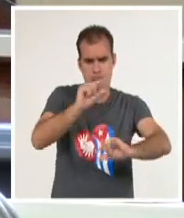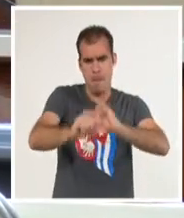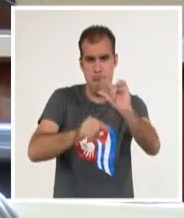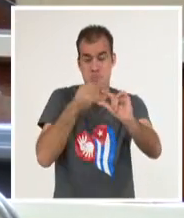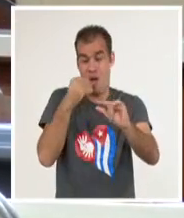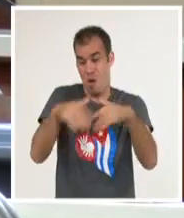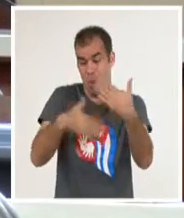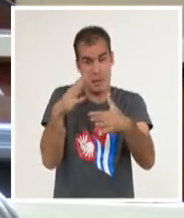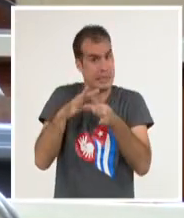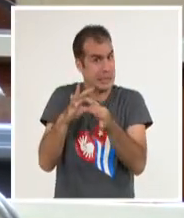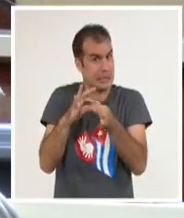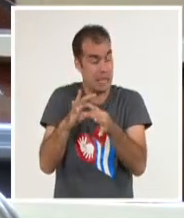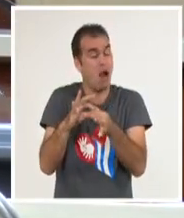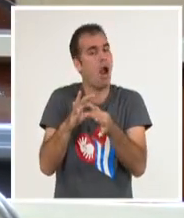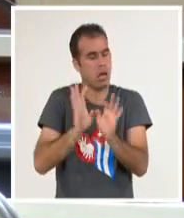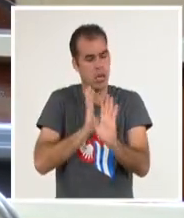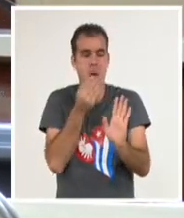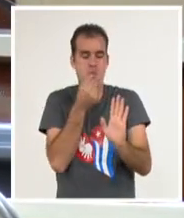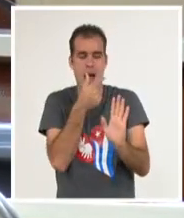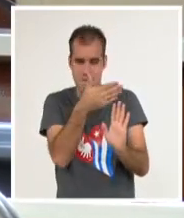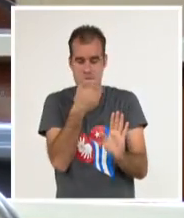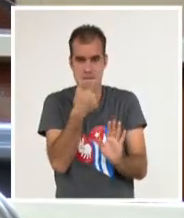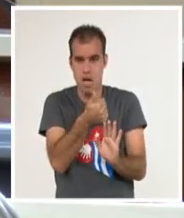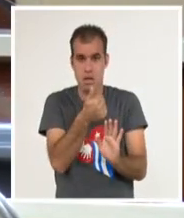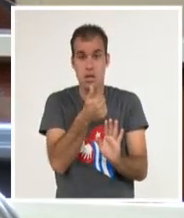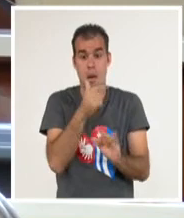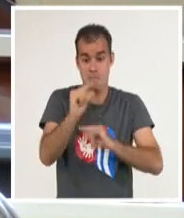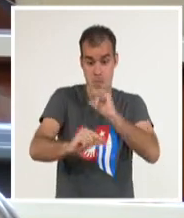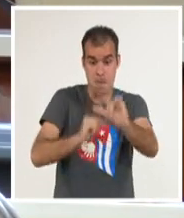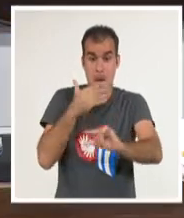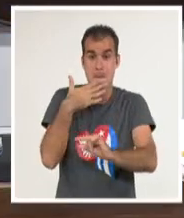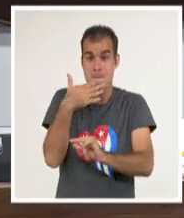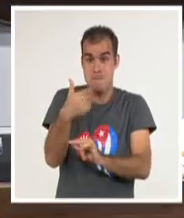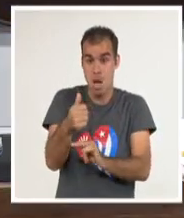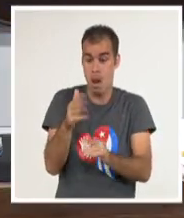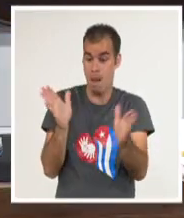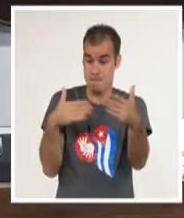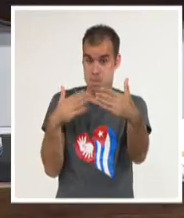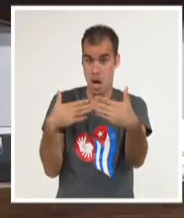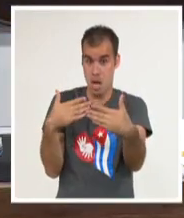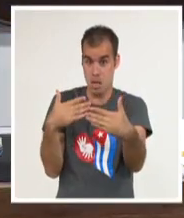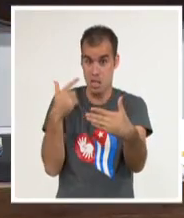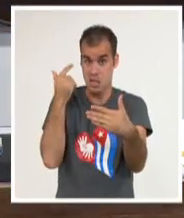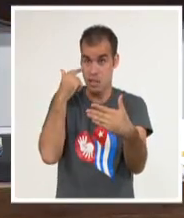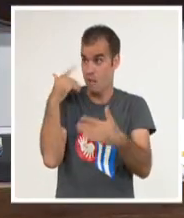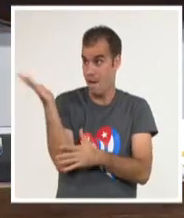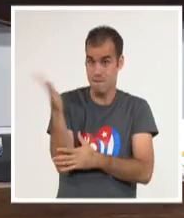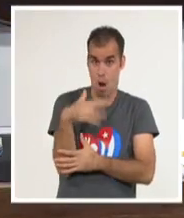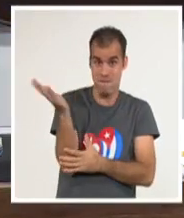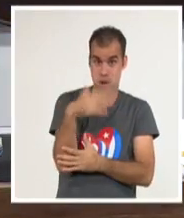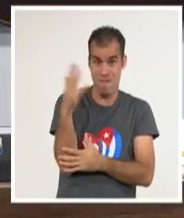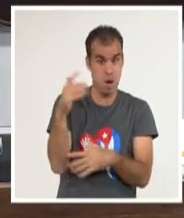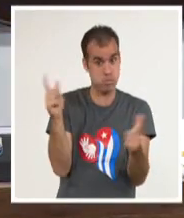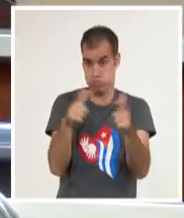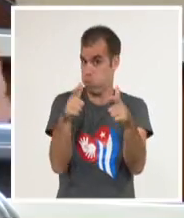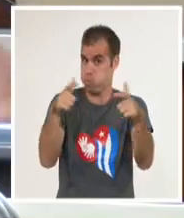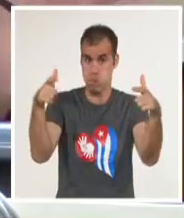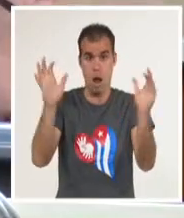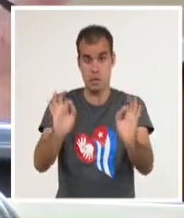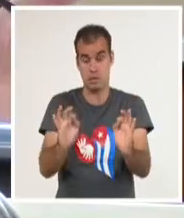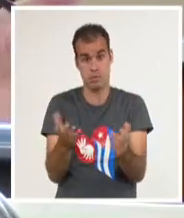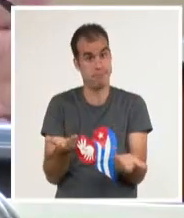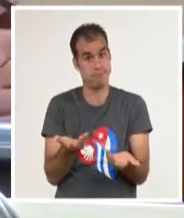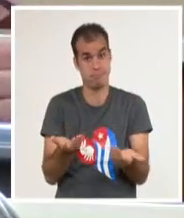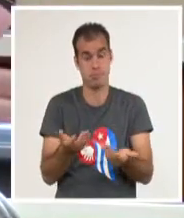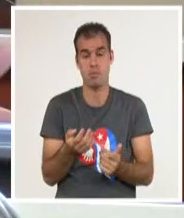crisis, pero a medida que vaya mejorando esto, el flujo de paquetes va a aumentar. Y por último quería decir que